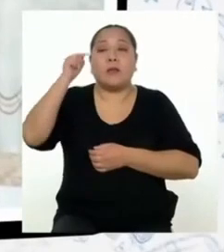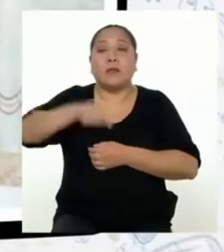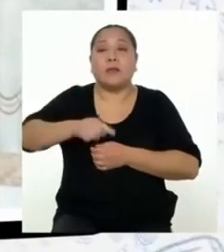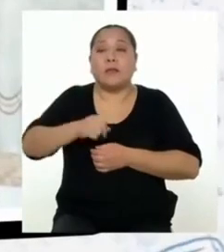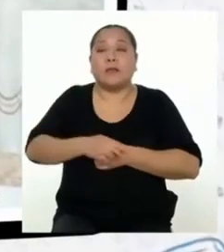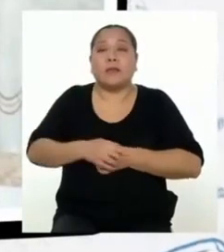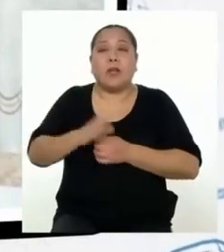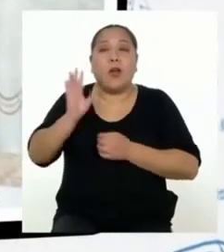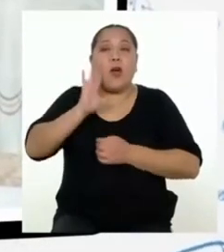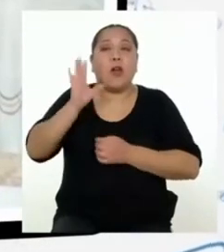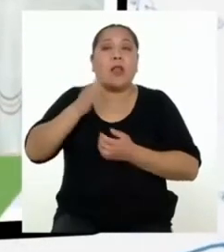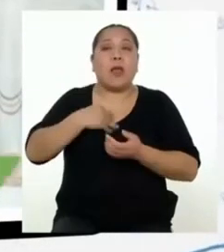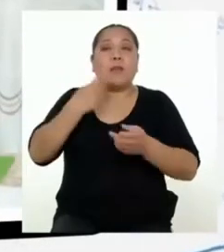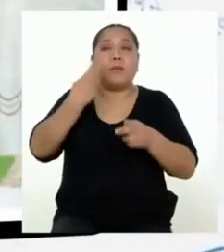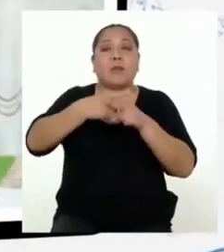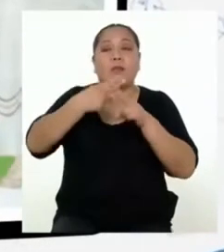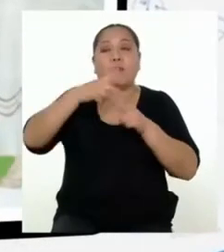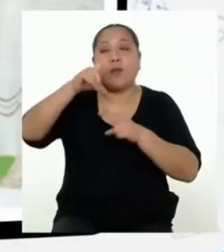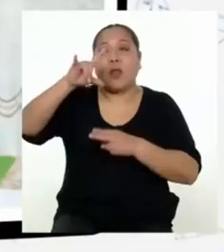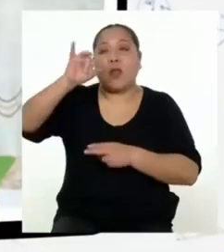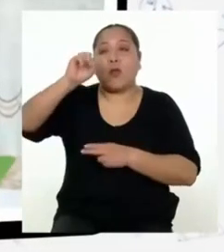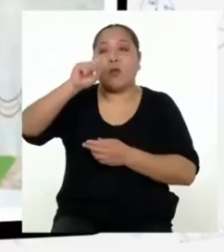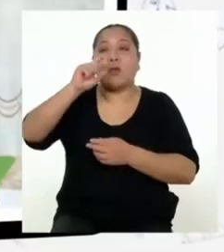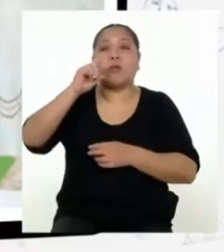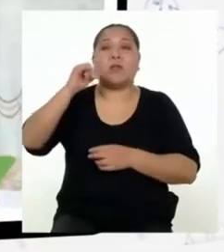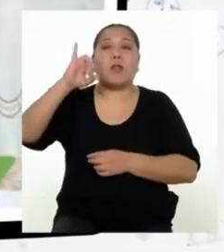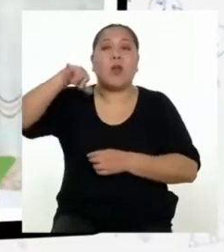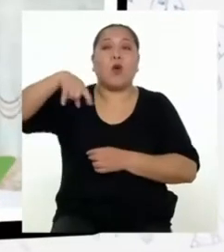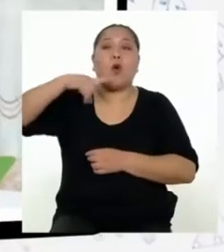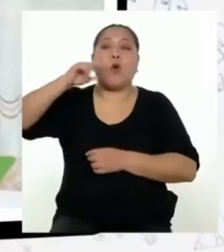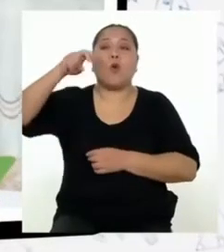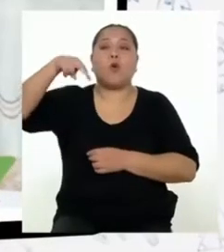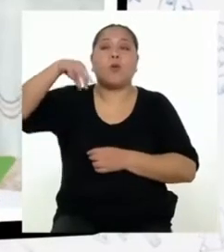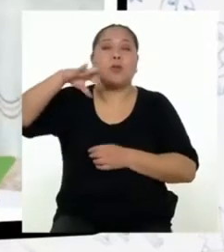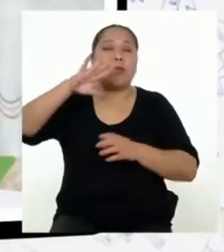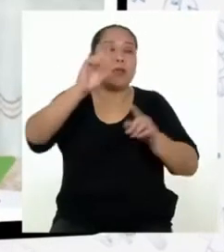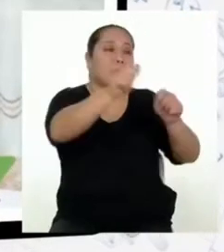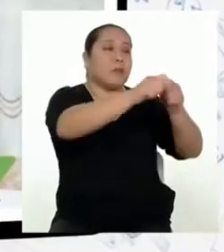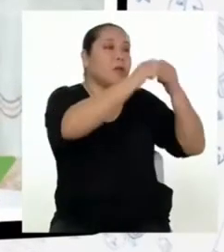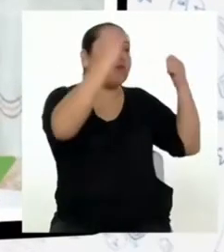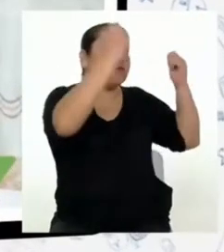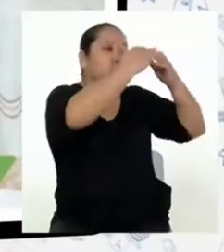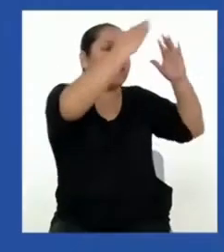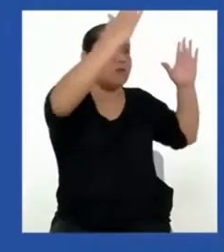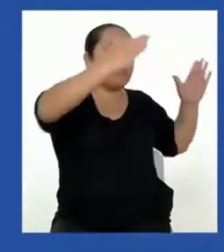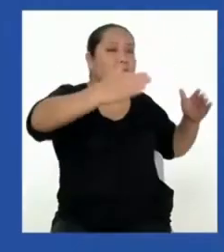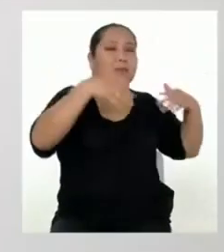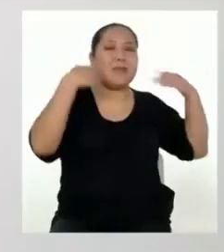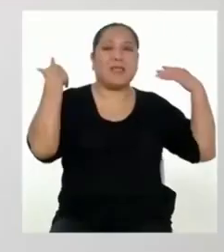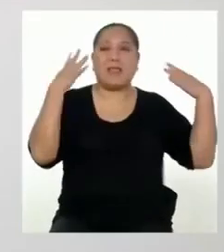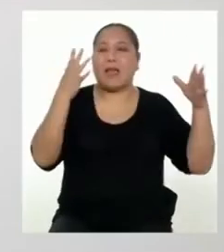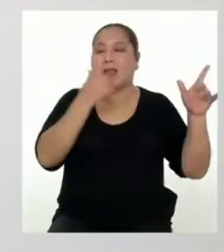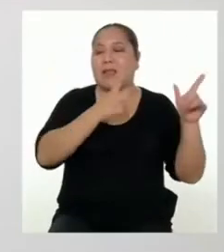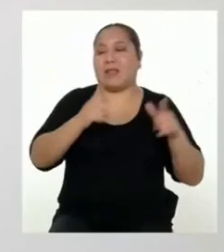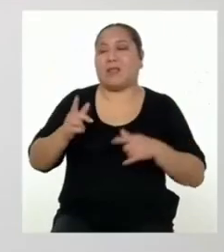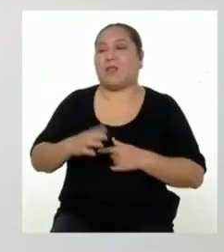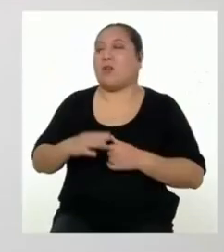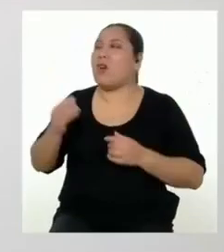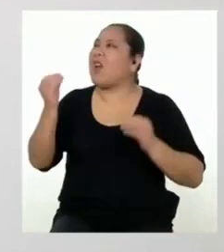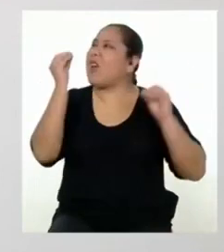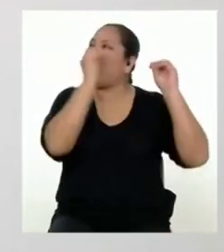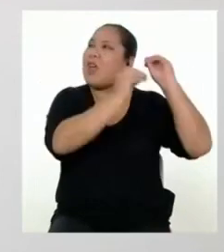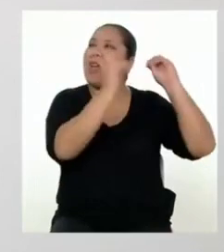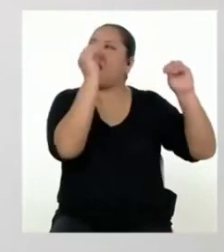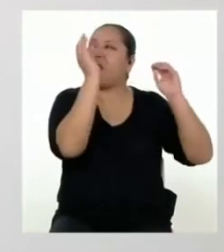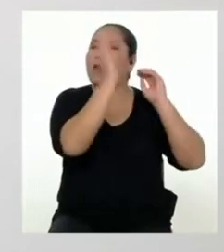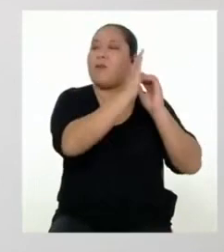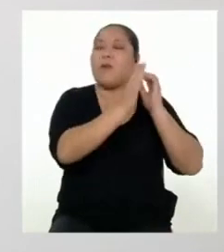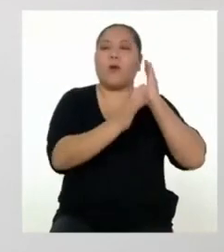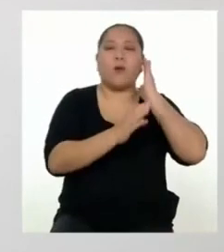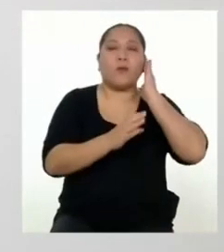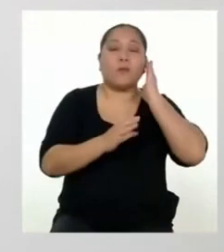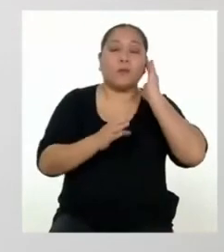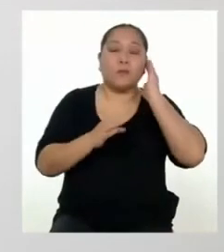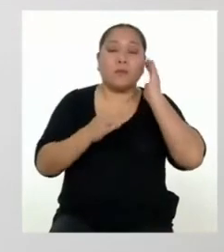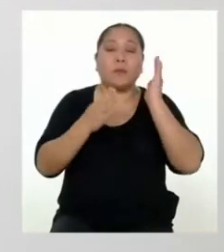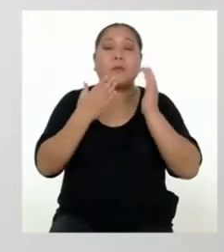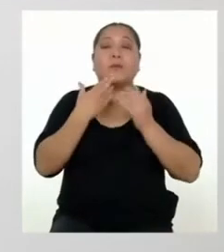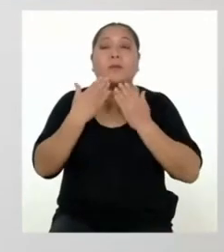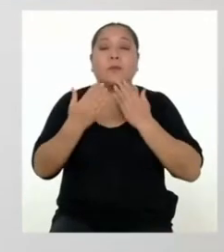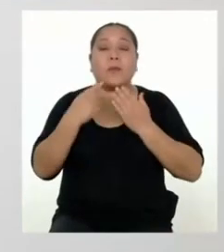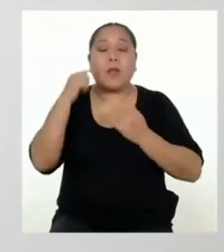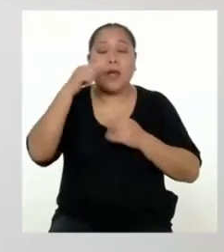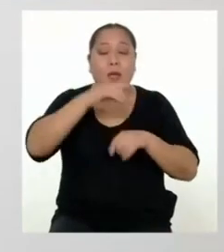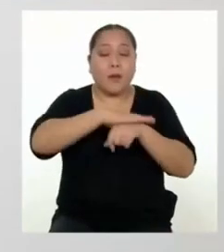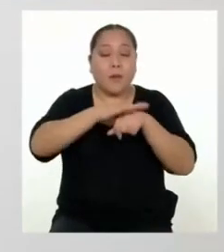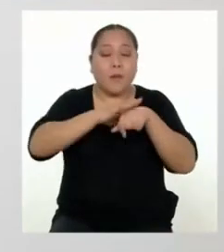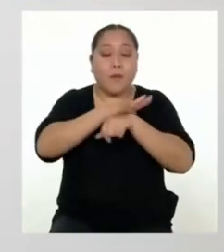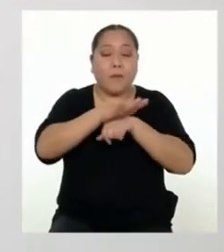Luis de la región Junín. Yo ya hice mi periódico mural. ¿Qué hago colocar en él? Gracias por tu pregunta. Ahí deben